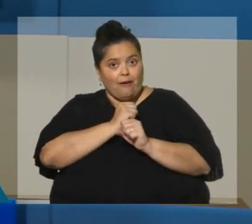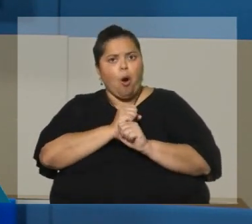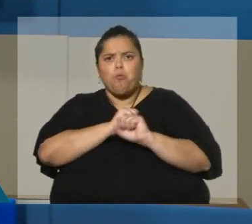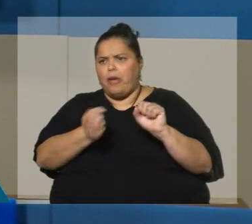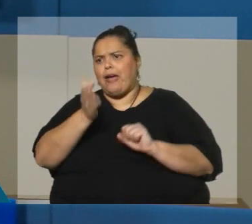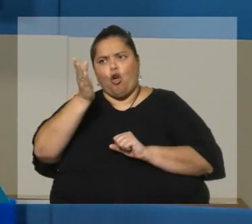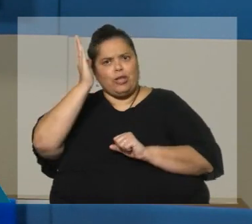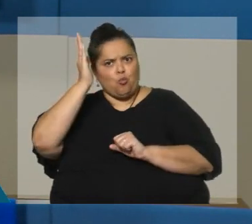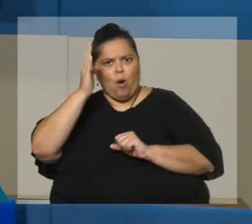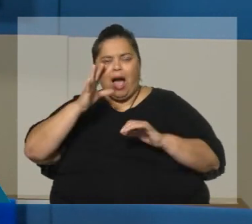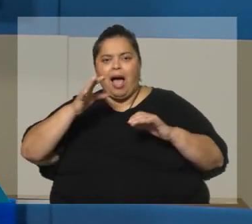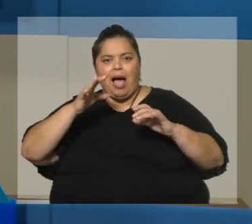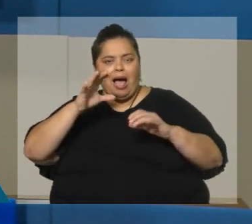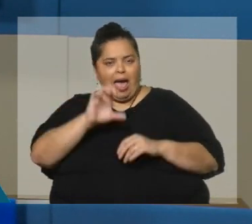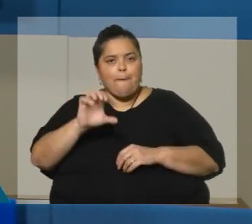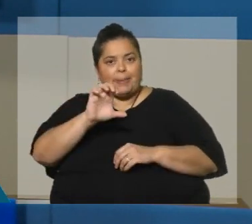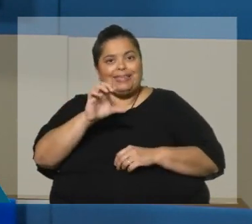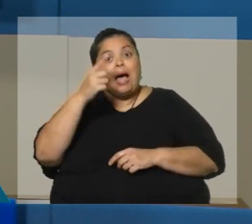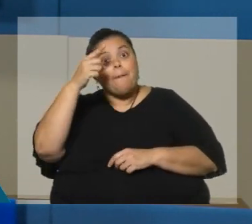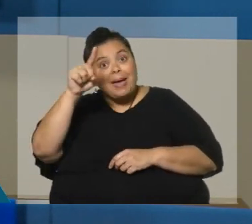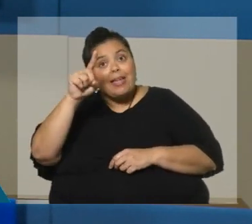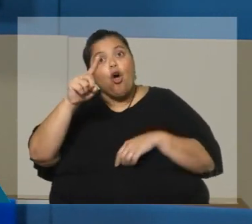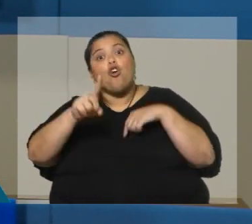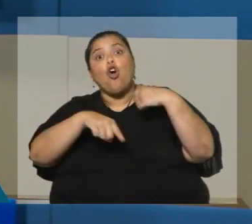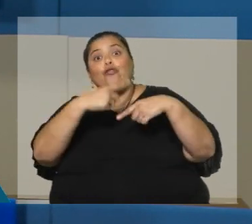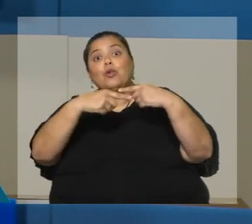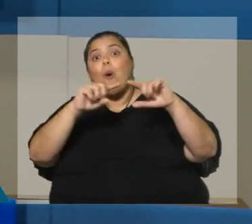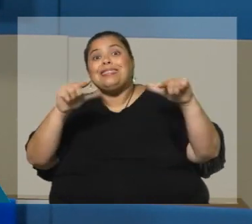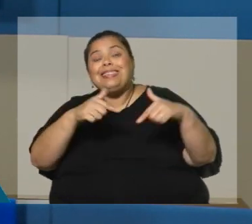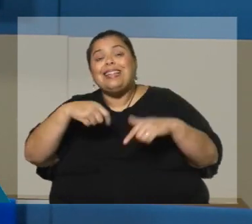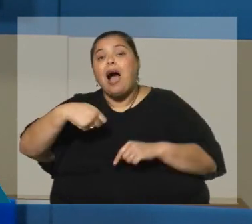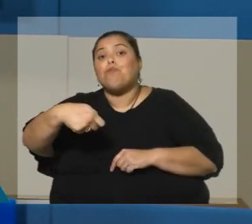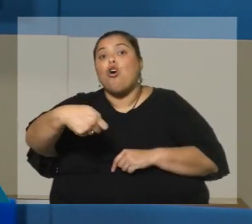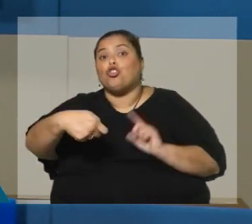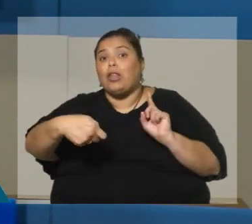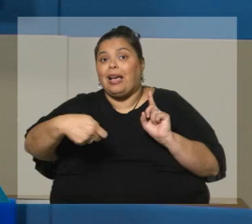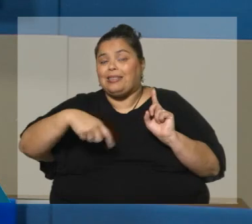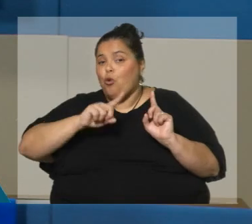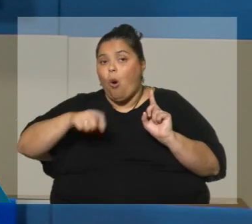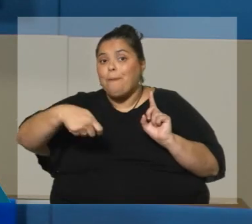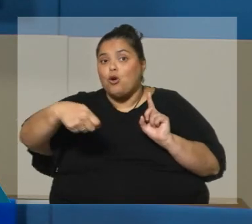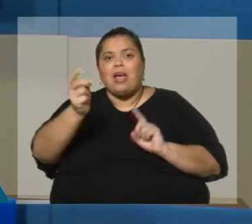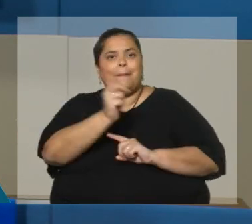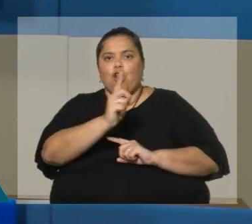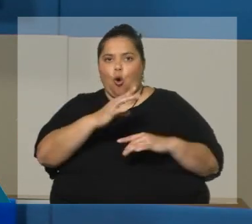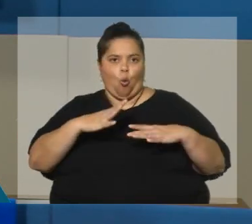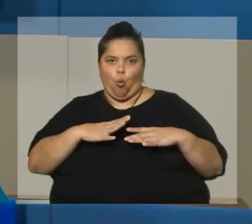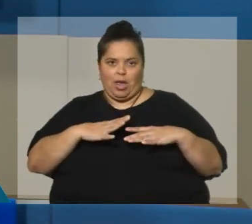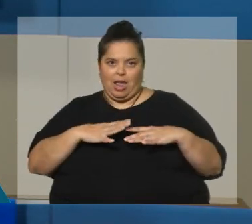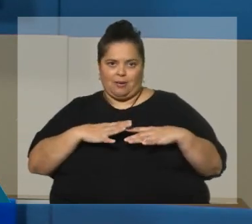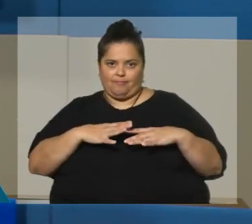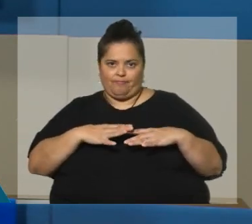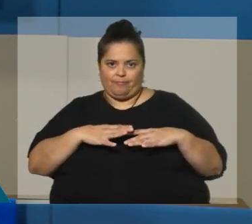empresa y sigue sin aportar, pero no se jubila, pero deja de aportar por el tema